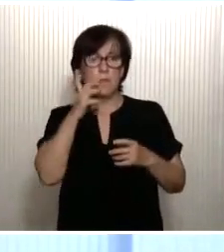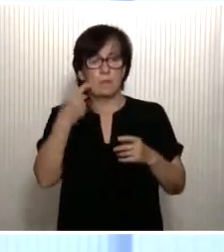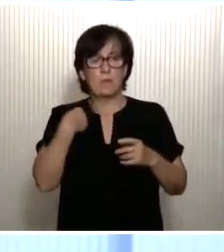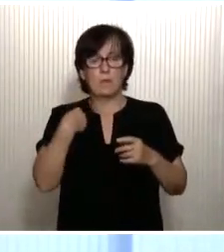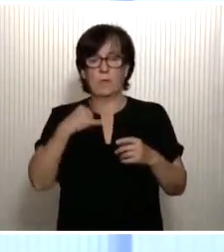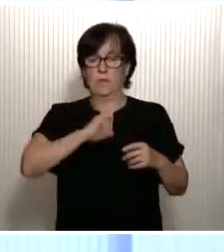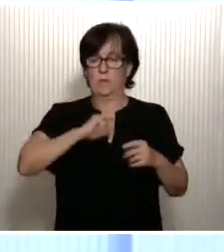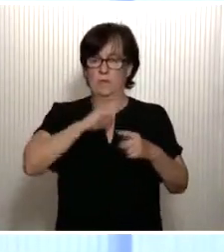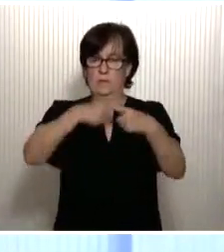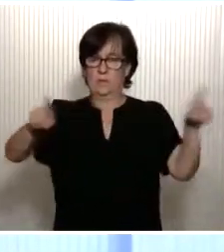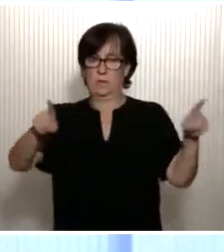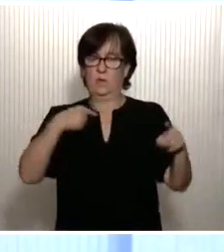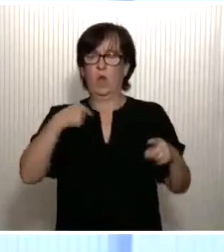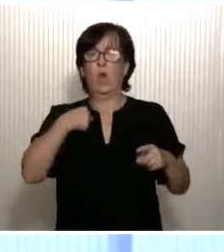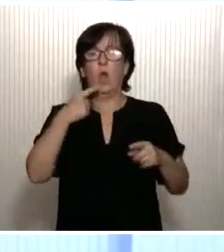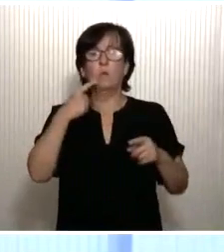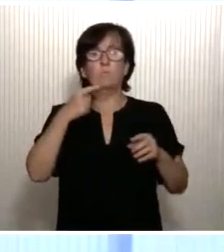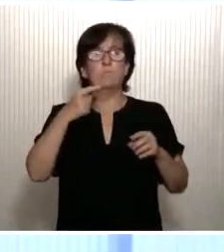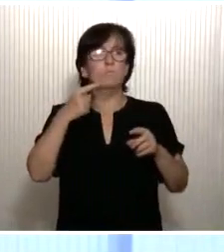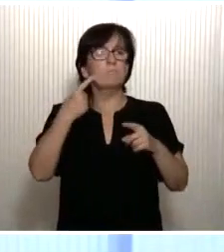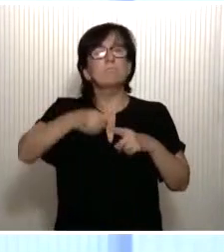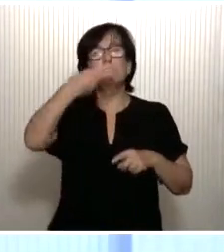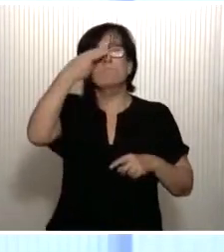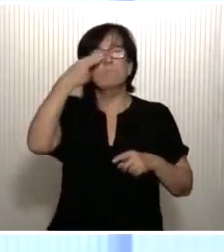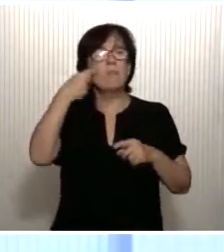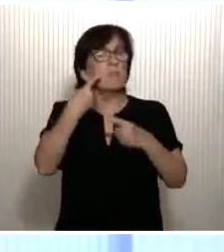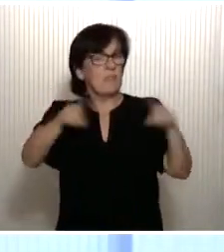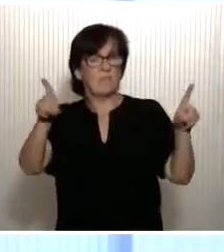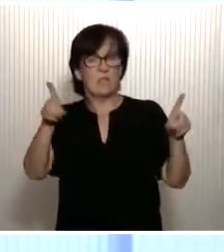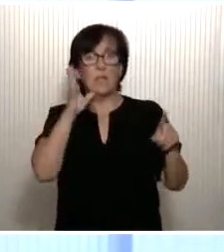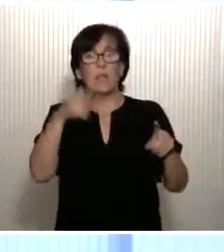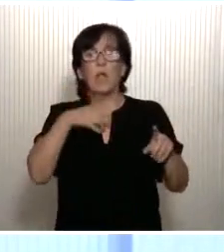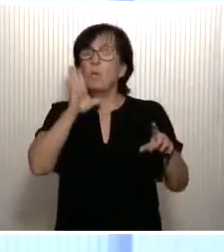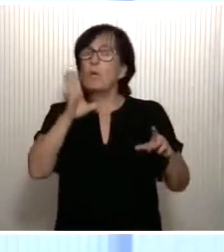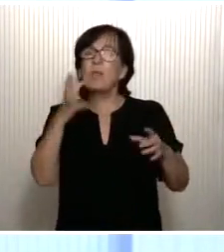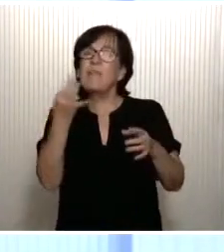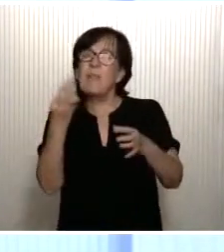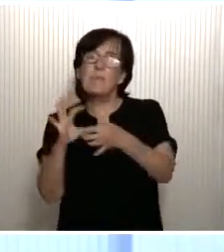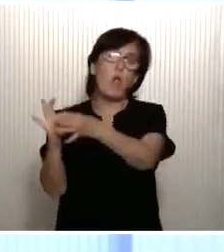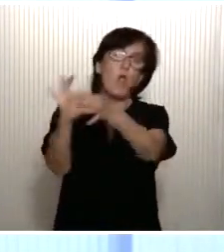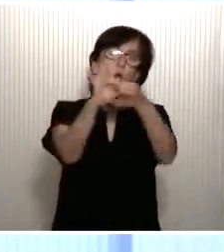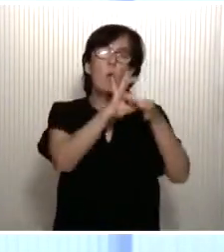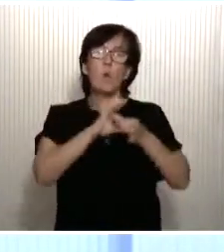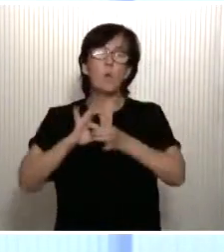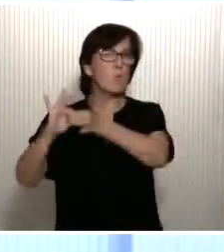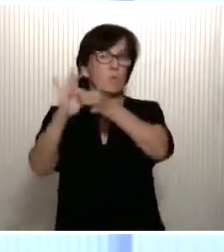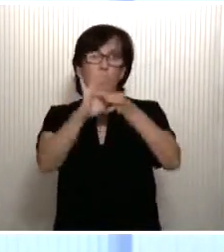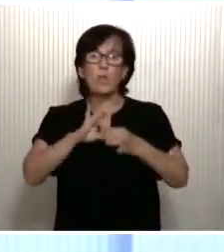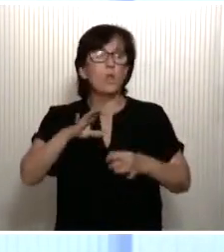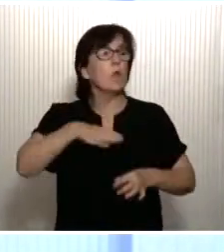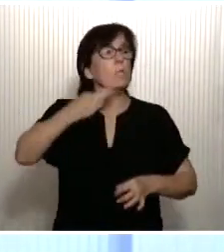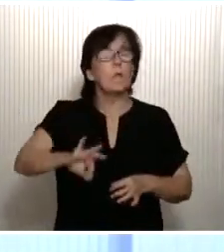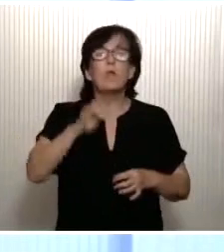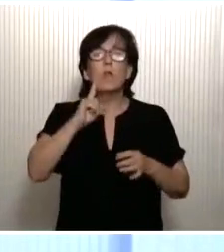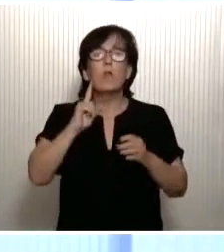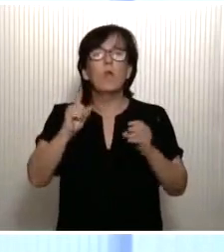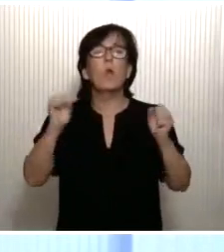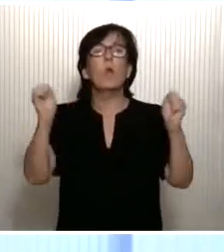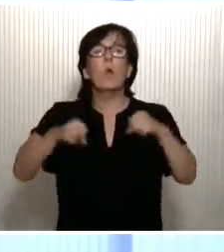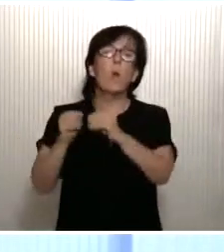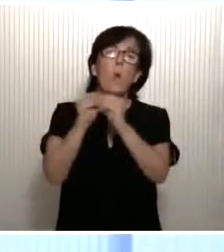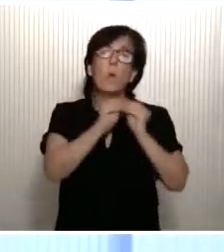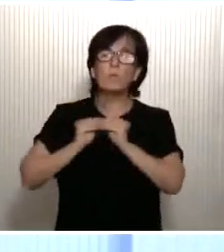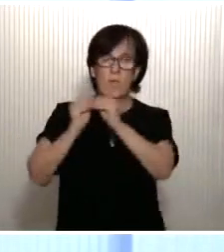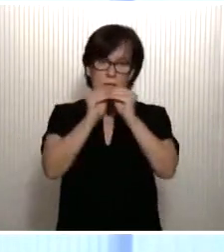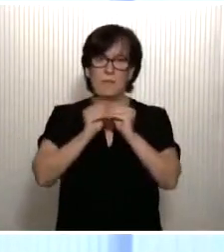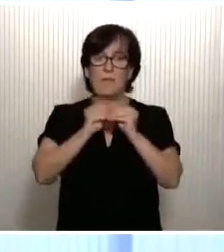distinta o unos intereses opuestos, porque solo de la unión de todos, de los más posibles, no la unanimidad, pero sí la